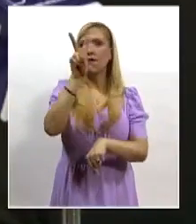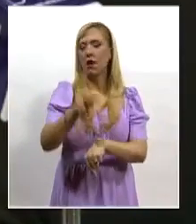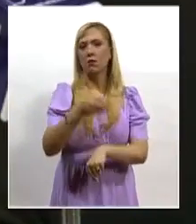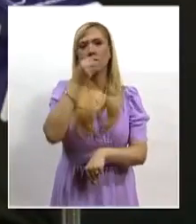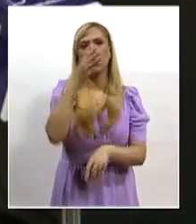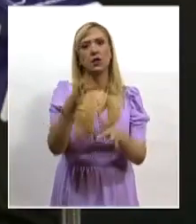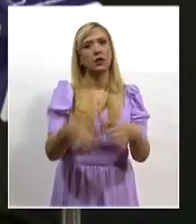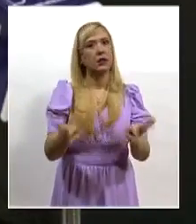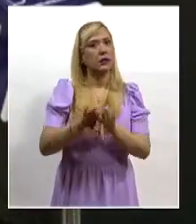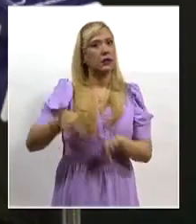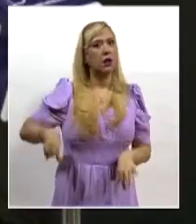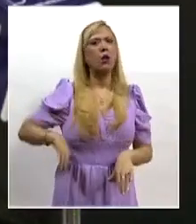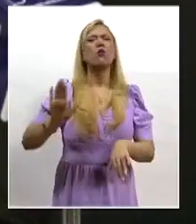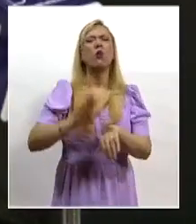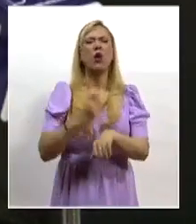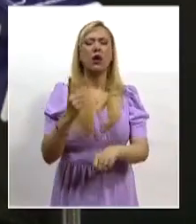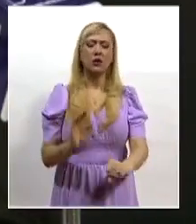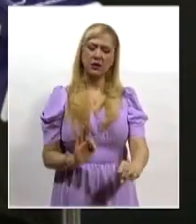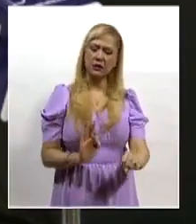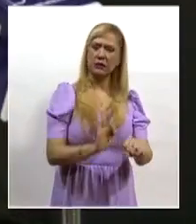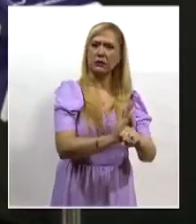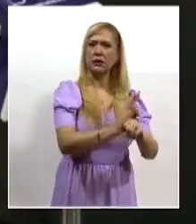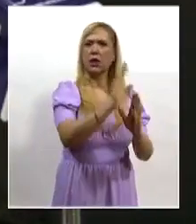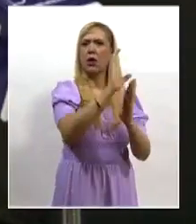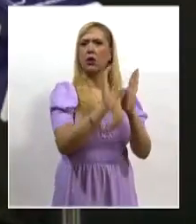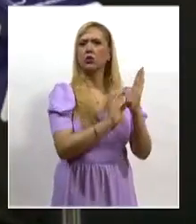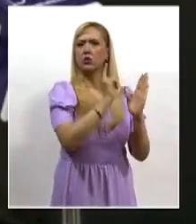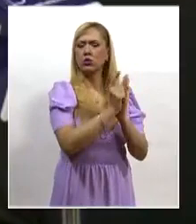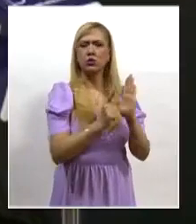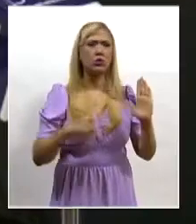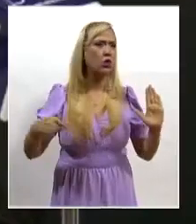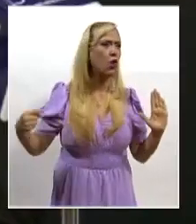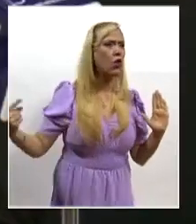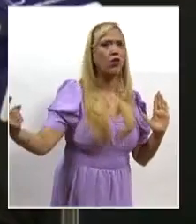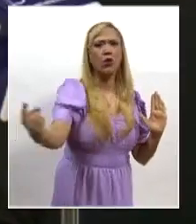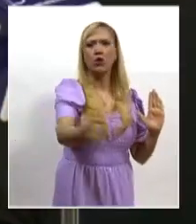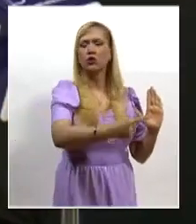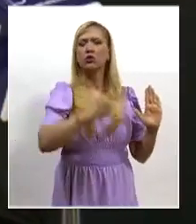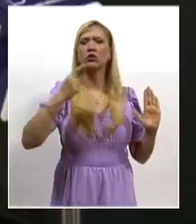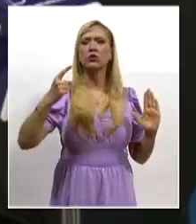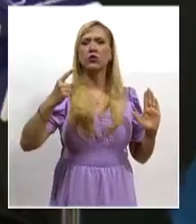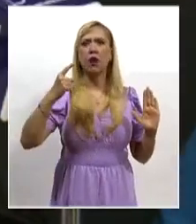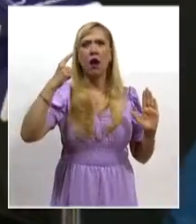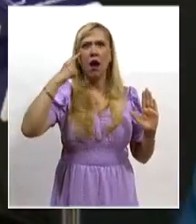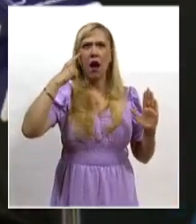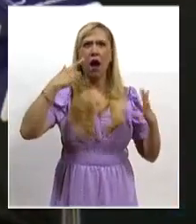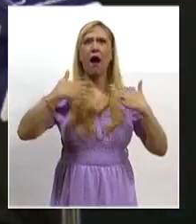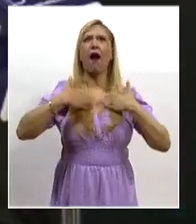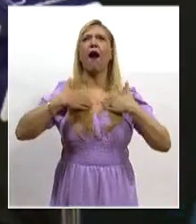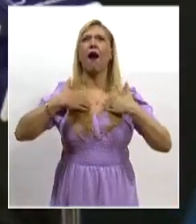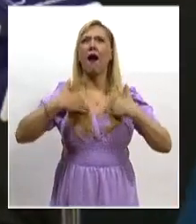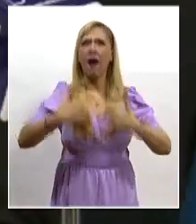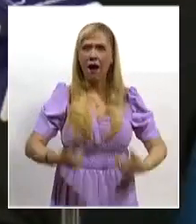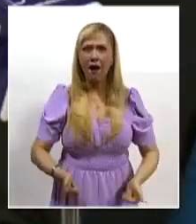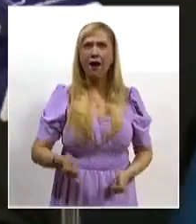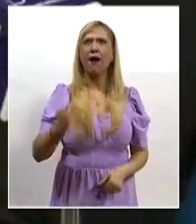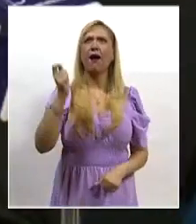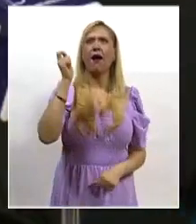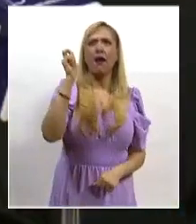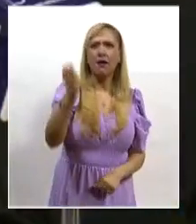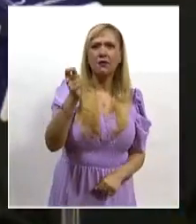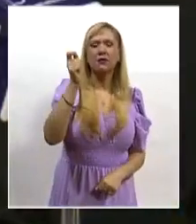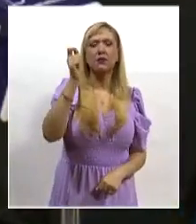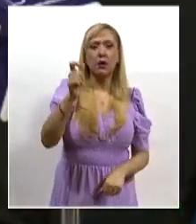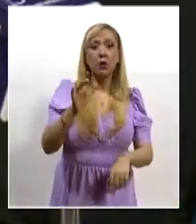que la defensa de la Constitución por parte de todos nosotros, el entender, insisto, por eso yo,